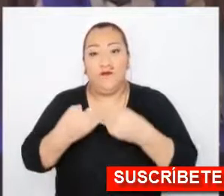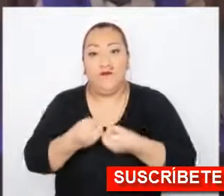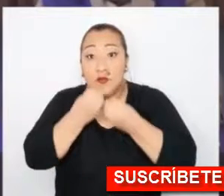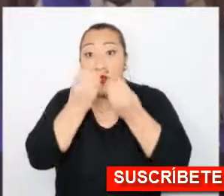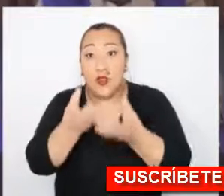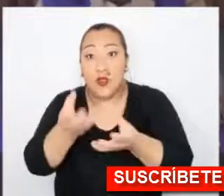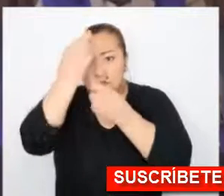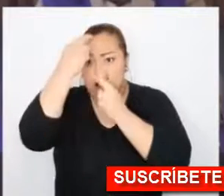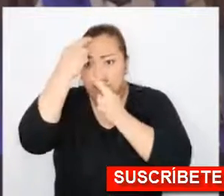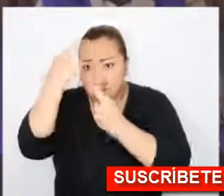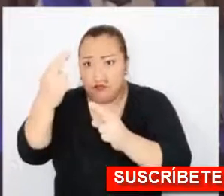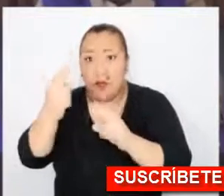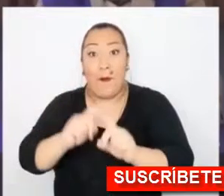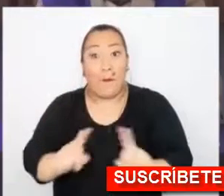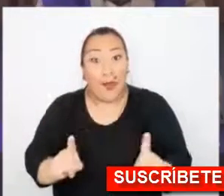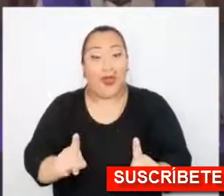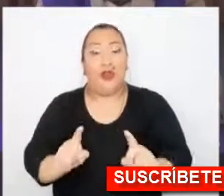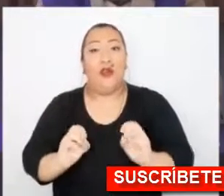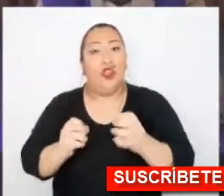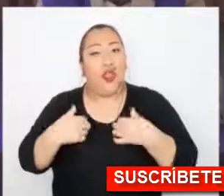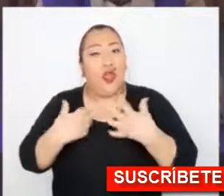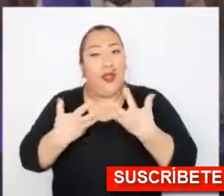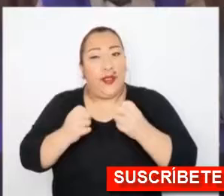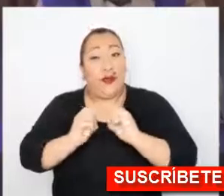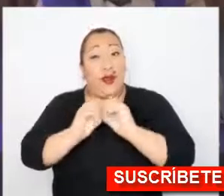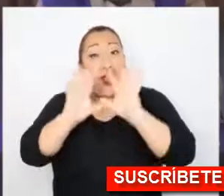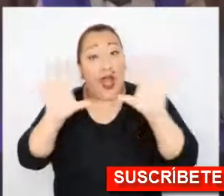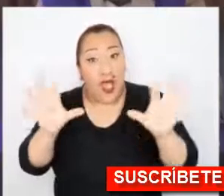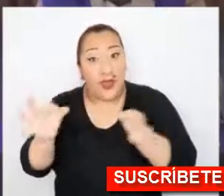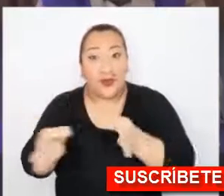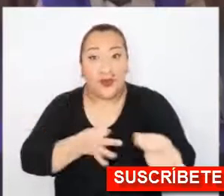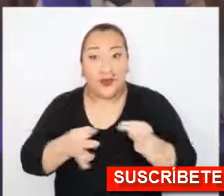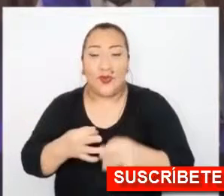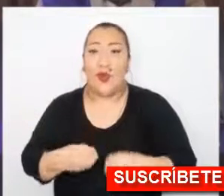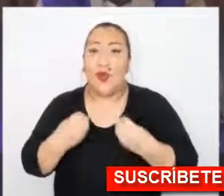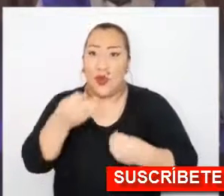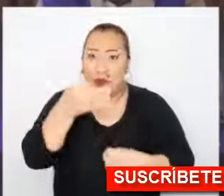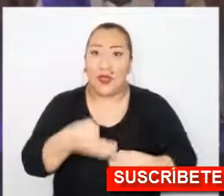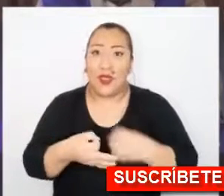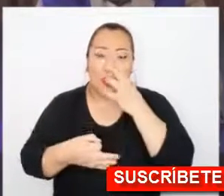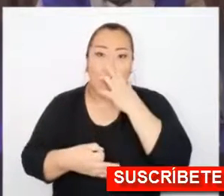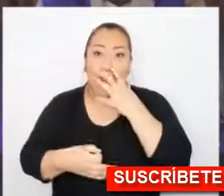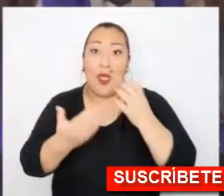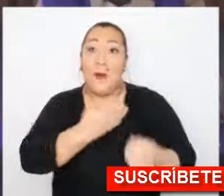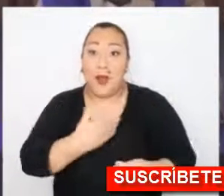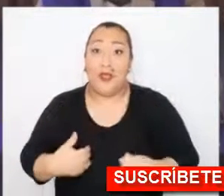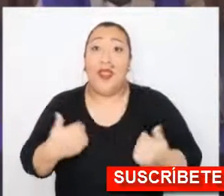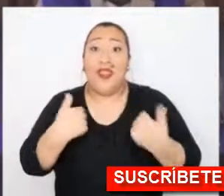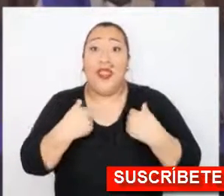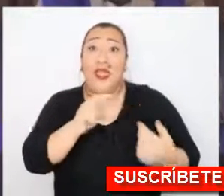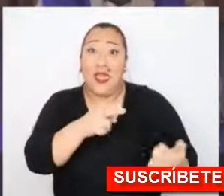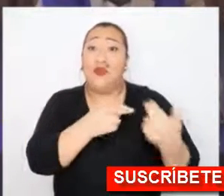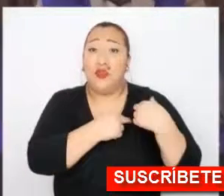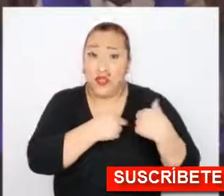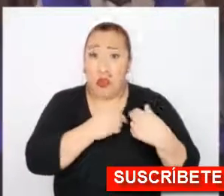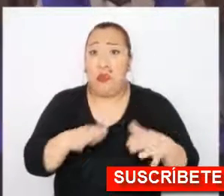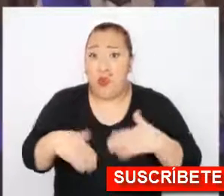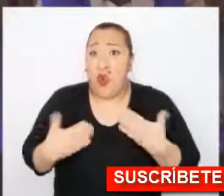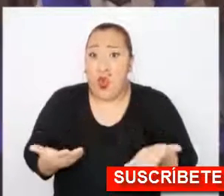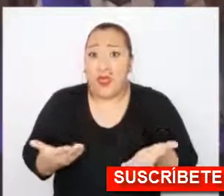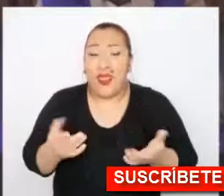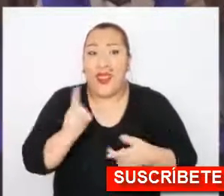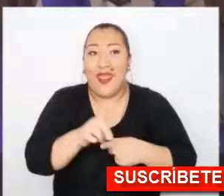con el mayor de los respetos, pero también con mucha claridad, es que, en efecto, el Presidente tiene plena